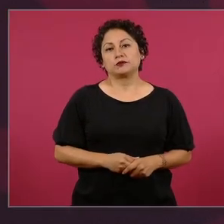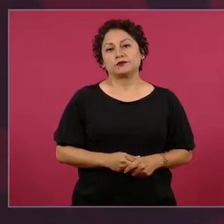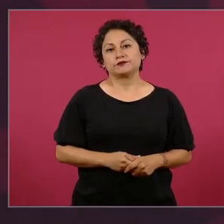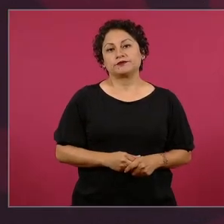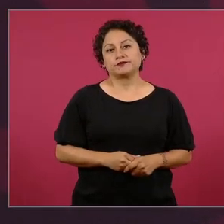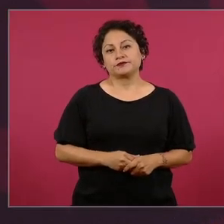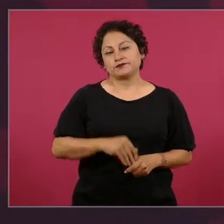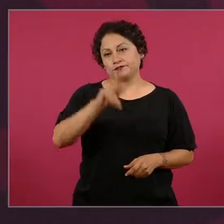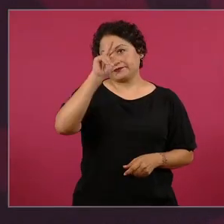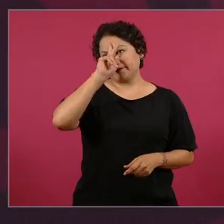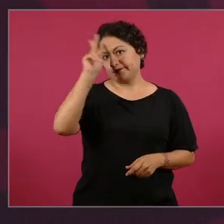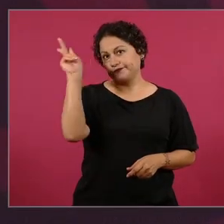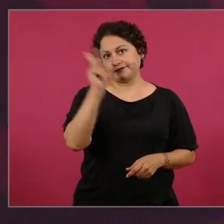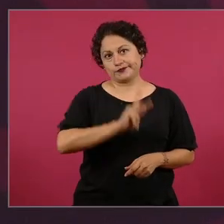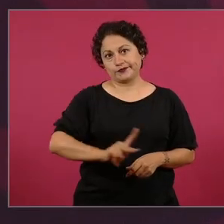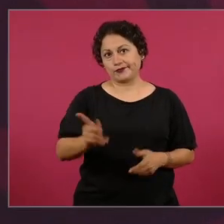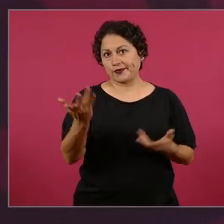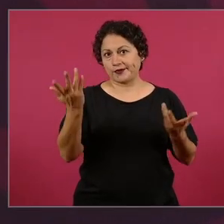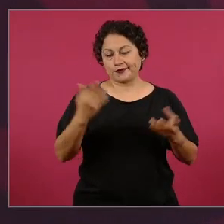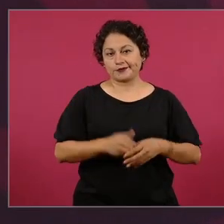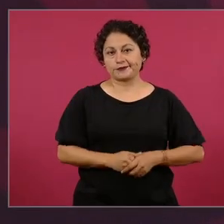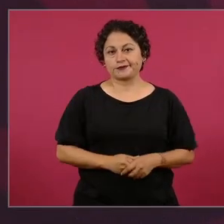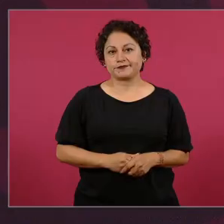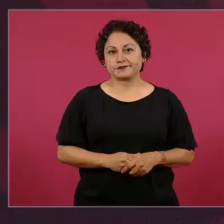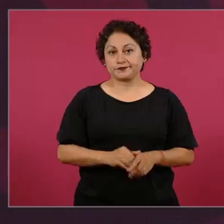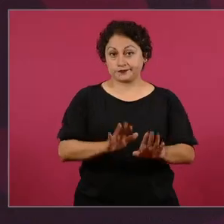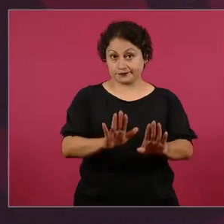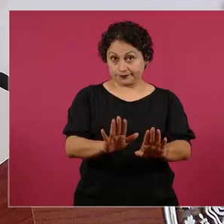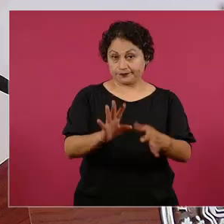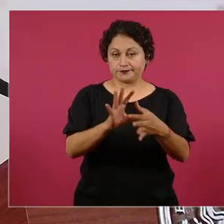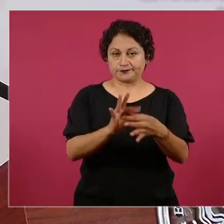descabellado, porque